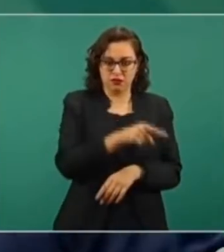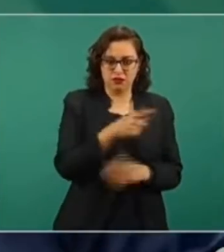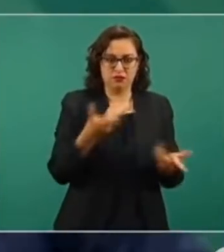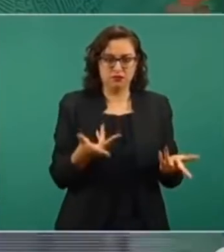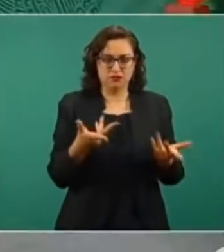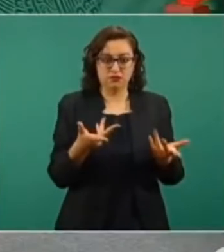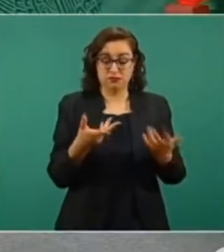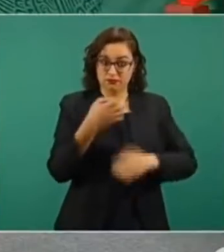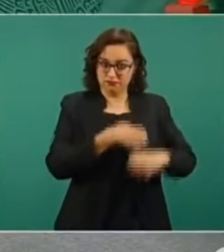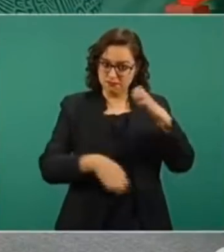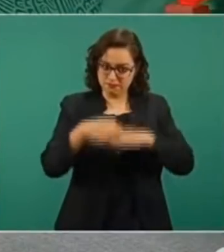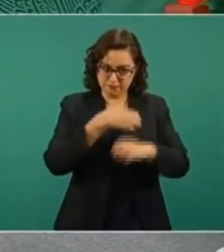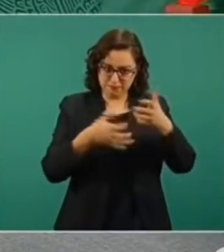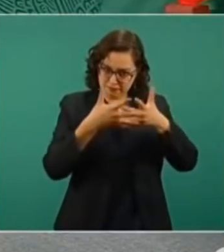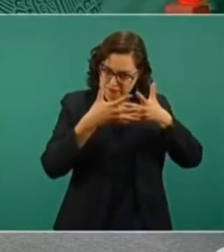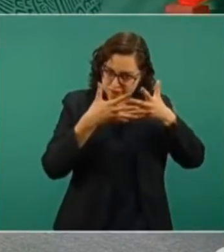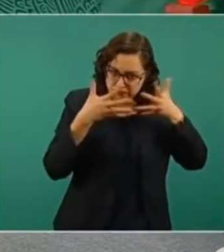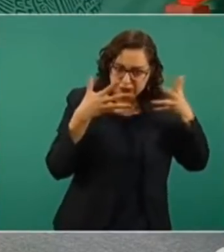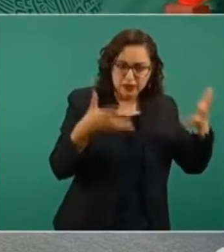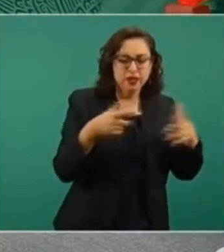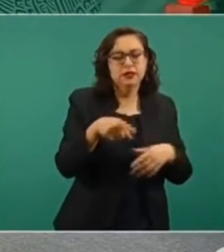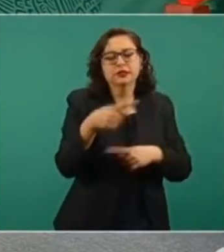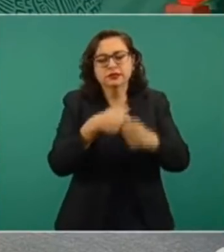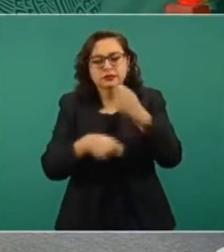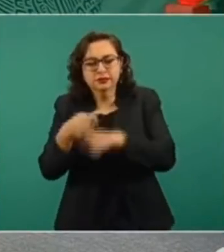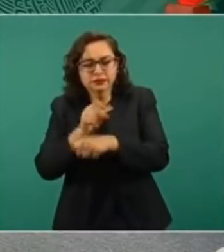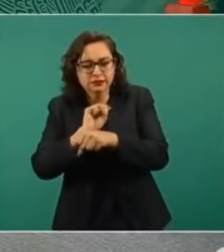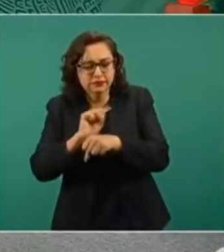corporaciones, no de las tiendas de abarrote.